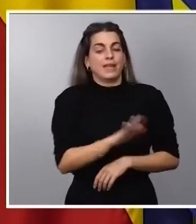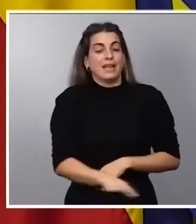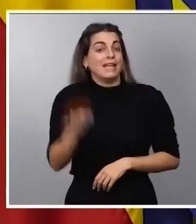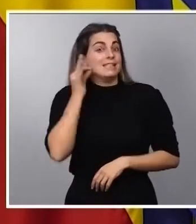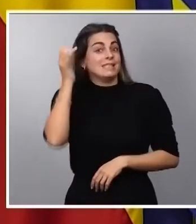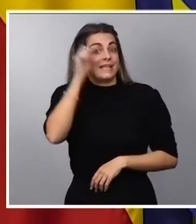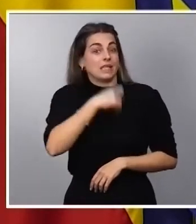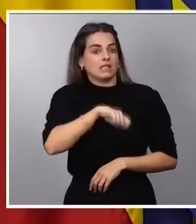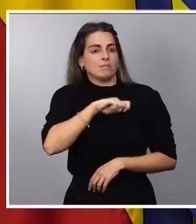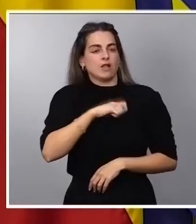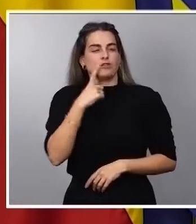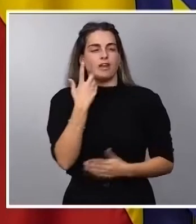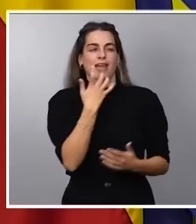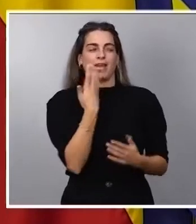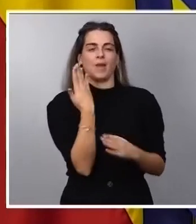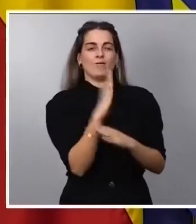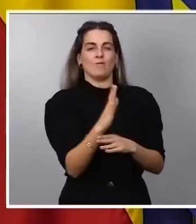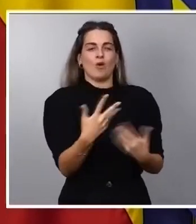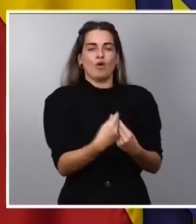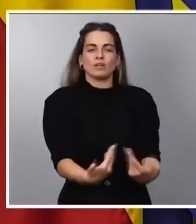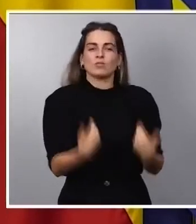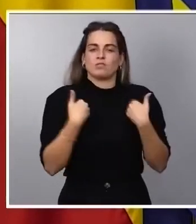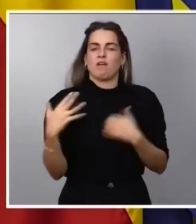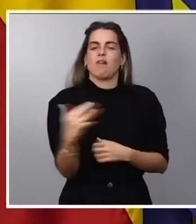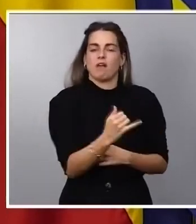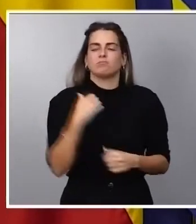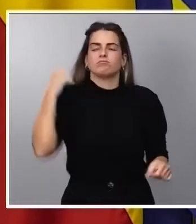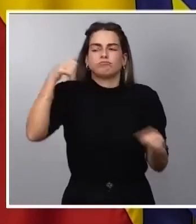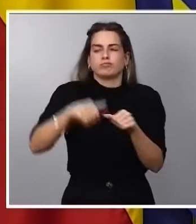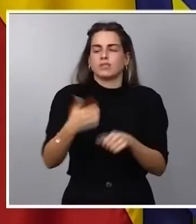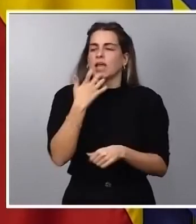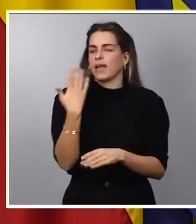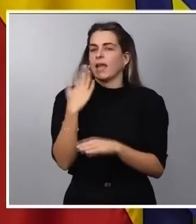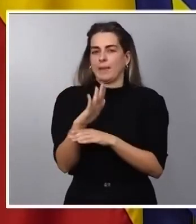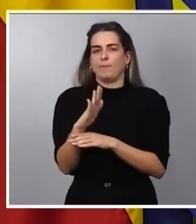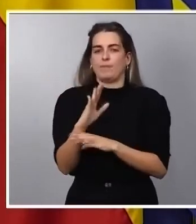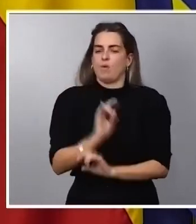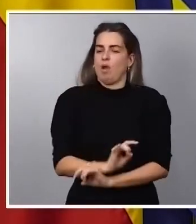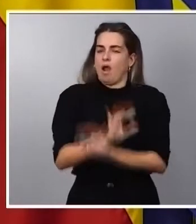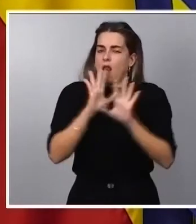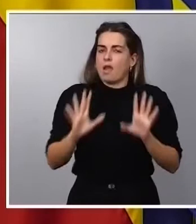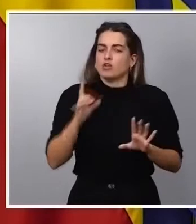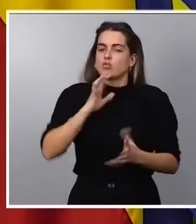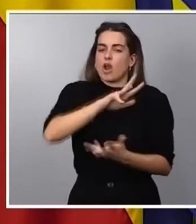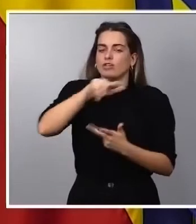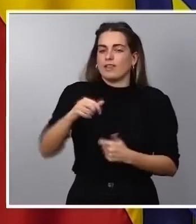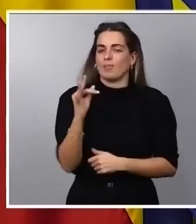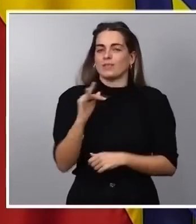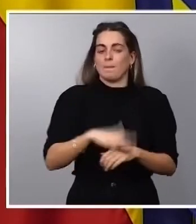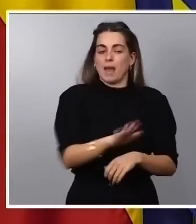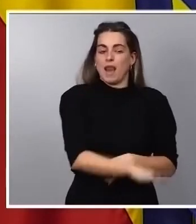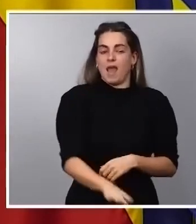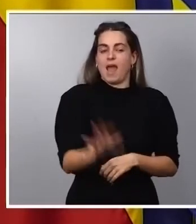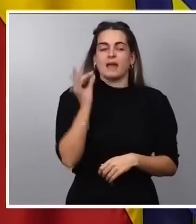gran ejemplo de responsabilidad durante todo este tiempo y, sin duda, esto será una gran noticia tanto para ellos como para sus maestros, sus